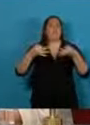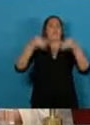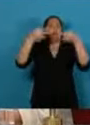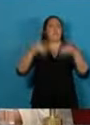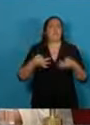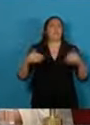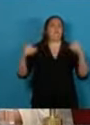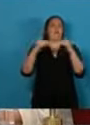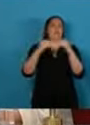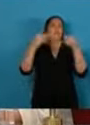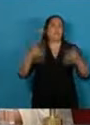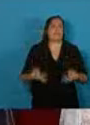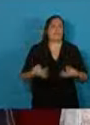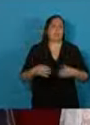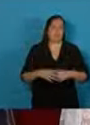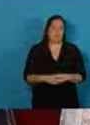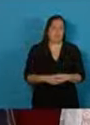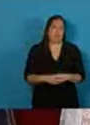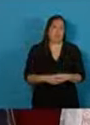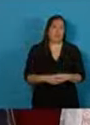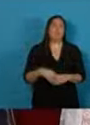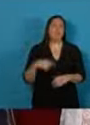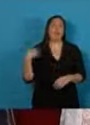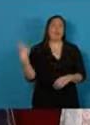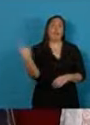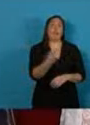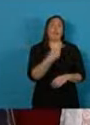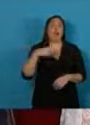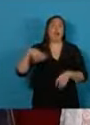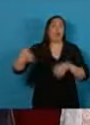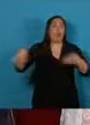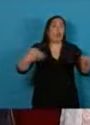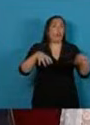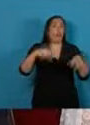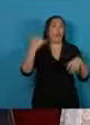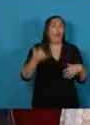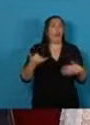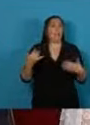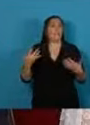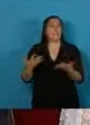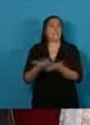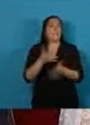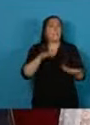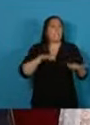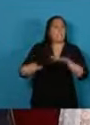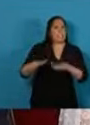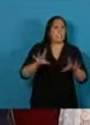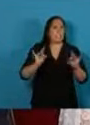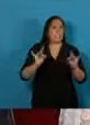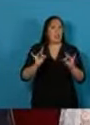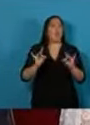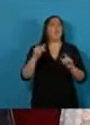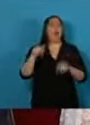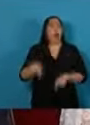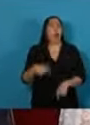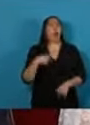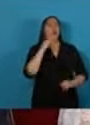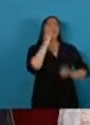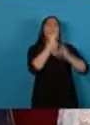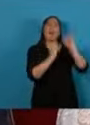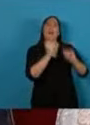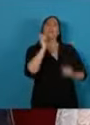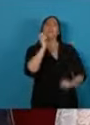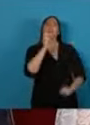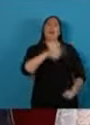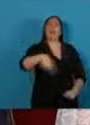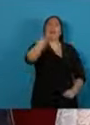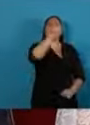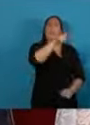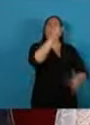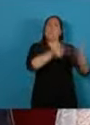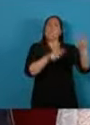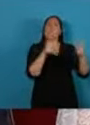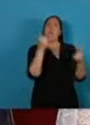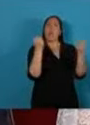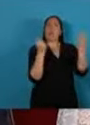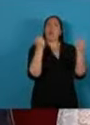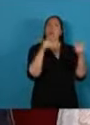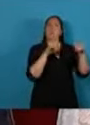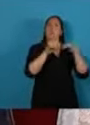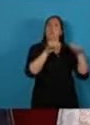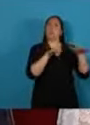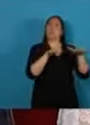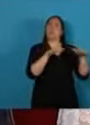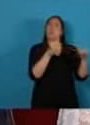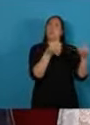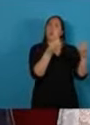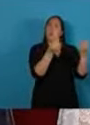crisis ahora quiero dirigirme también a quienes están en una mejor situación económica a los argentinos que por su